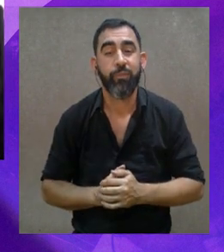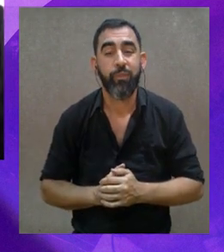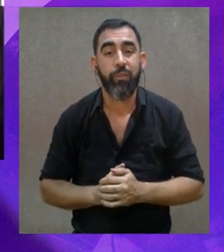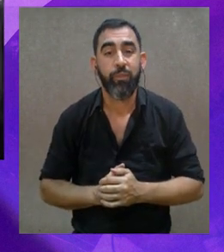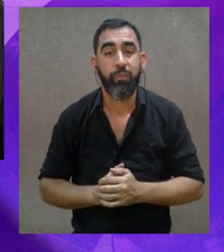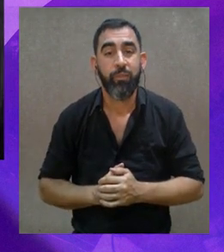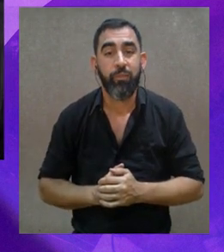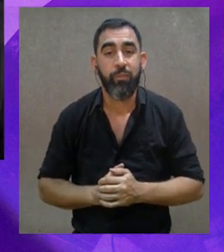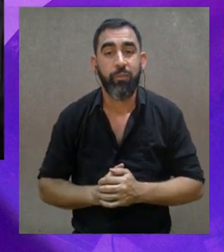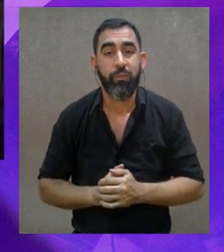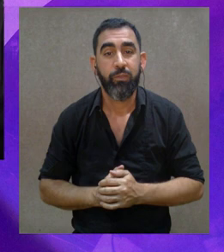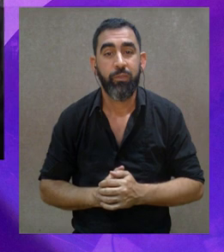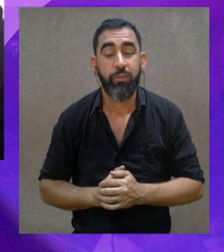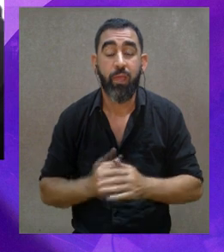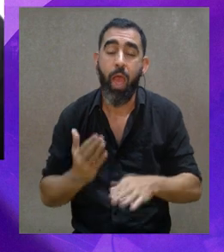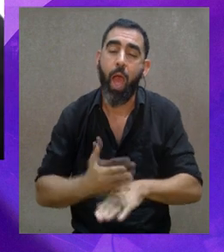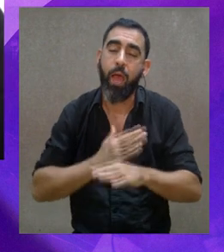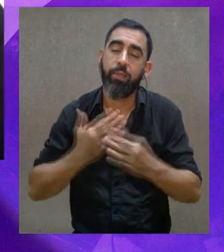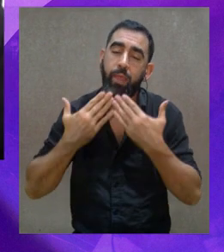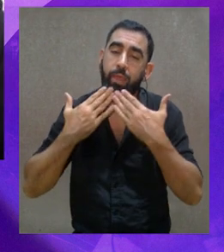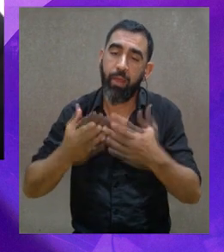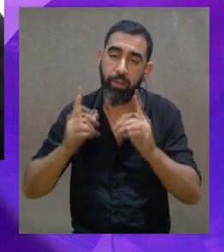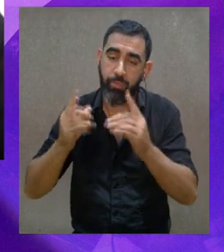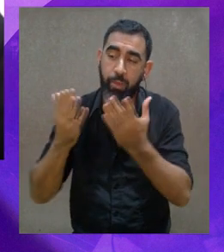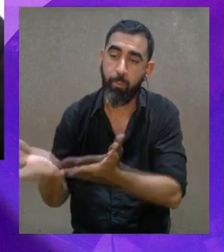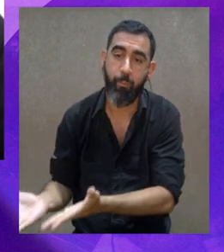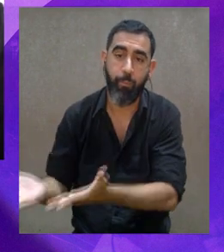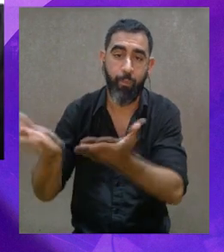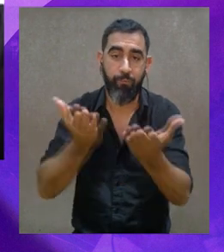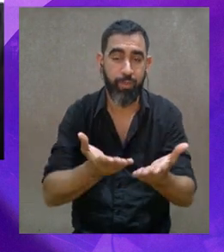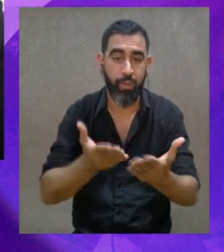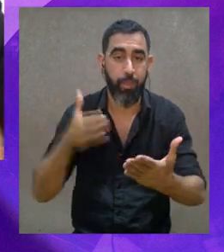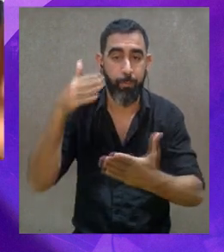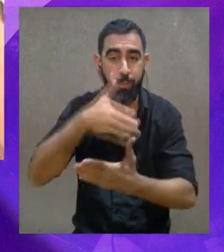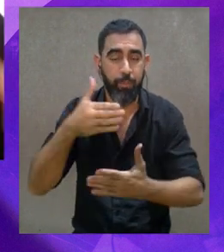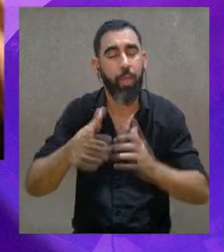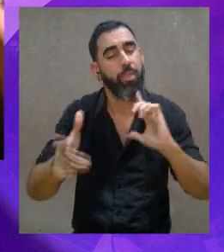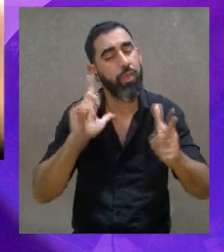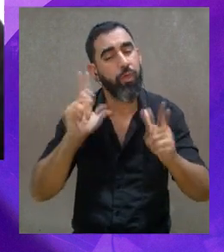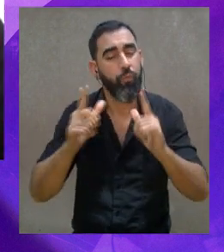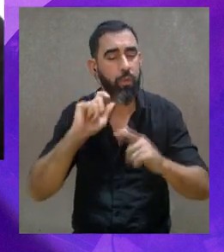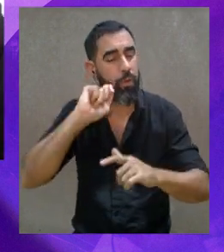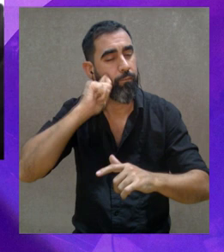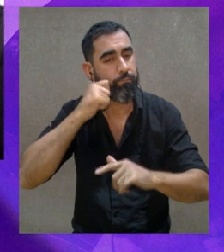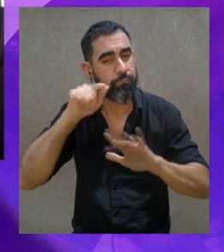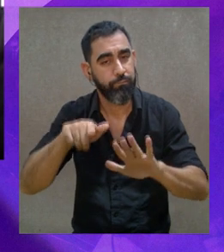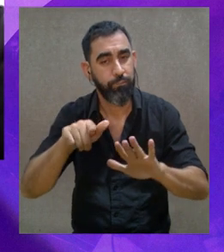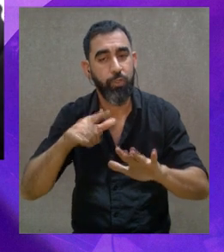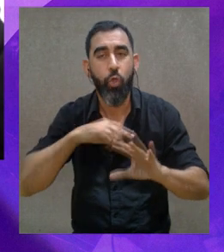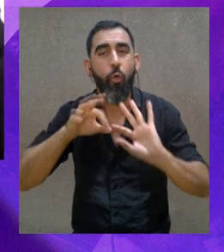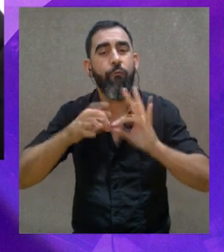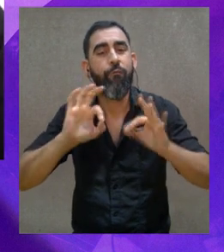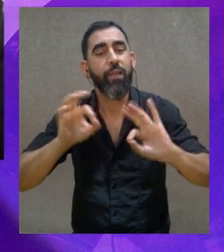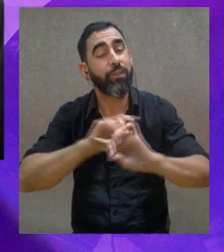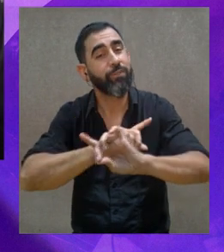a buscar alguna para otra ocasión prometo traer alguna. No, no tenés por qué. Pero me gusta, pero tengo que leer un poco más